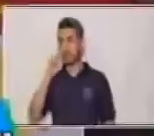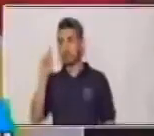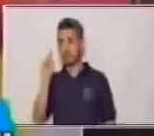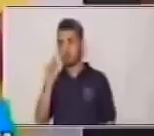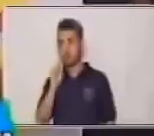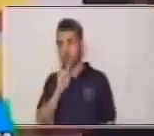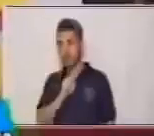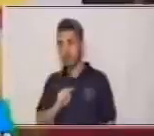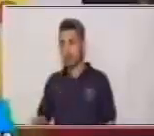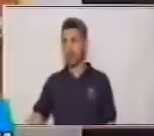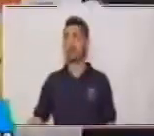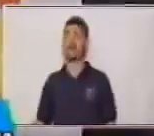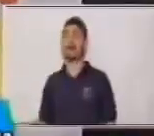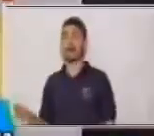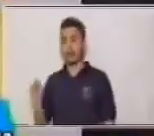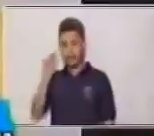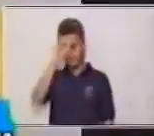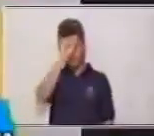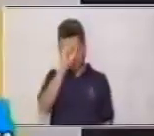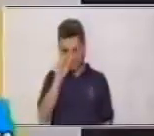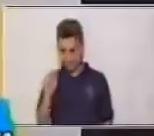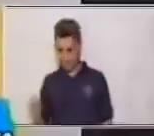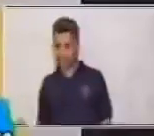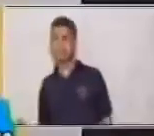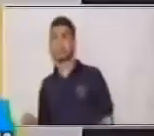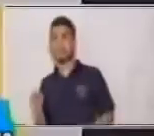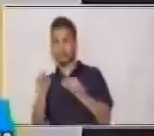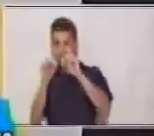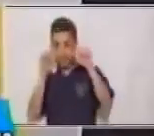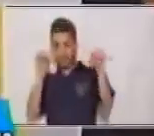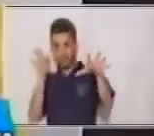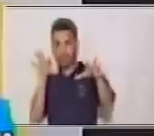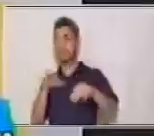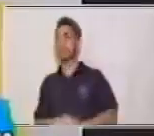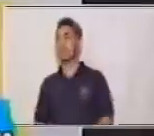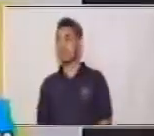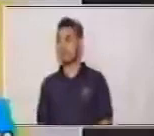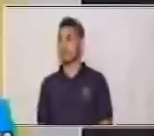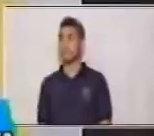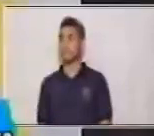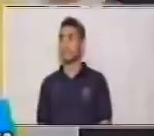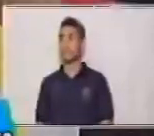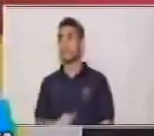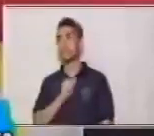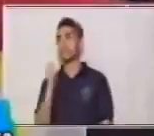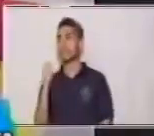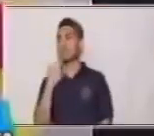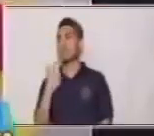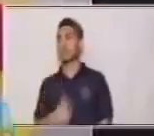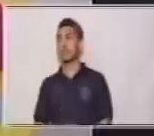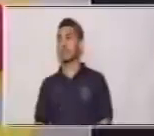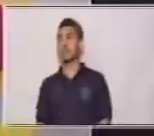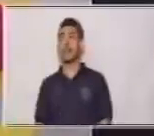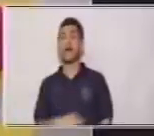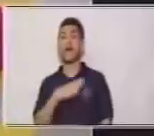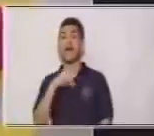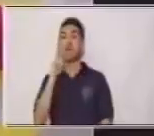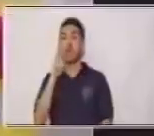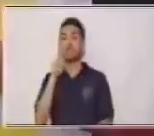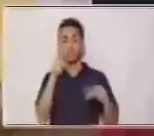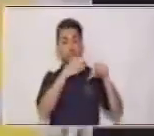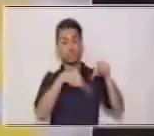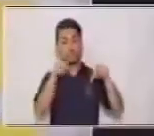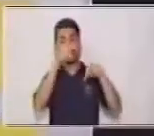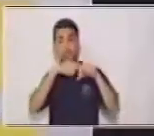a este que está acá. ¿De acuerdo? Dice, hay dos círculos rojos